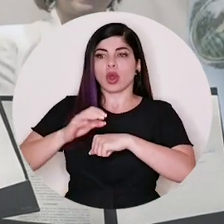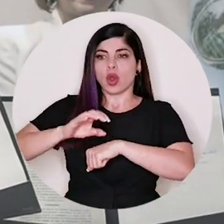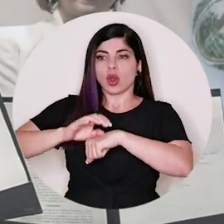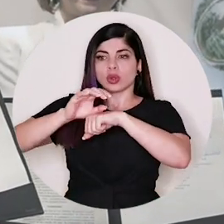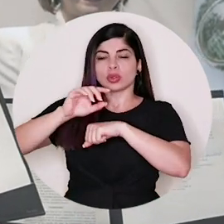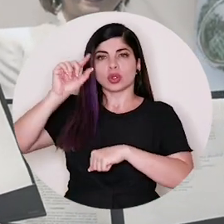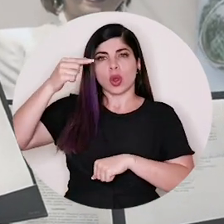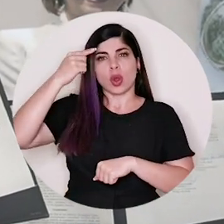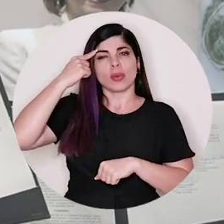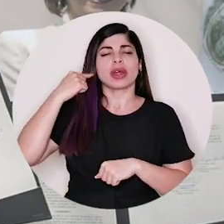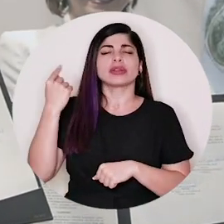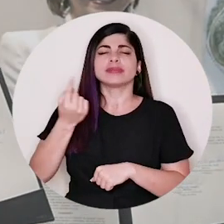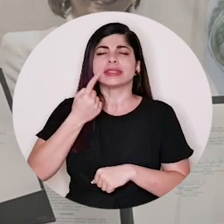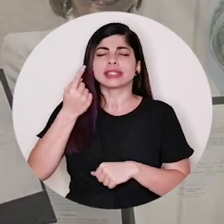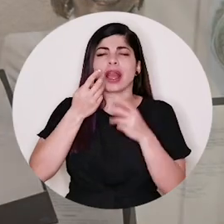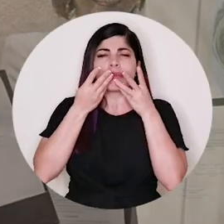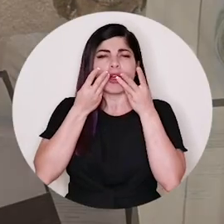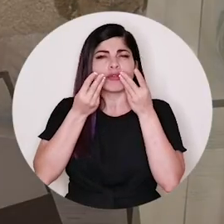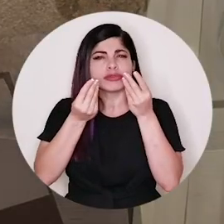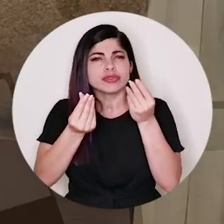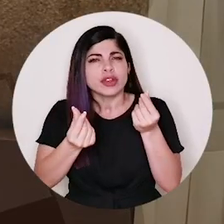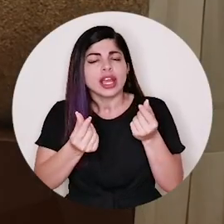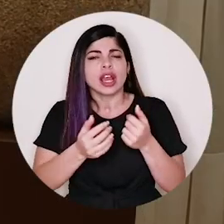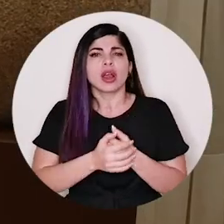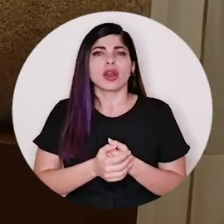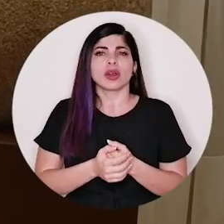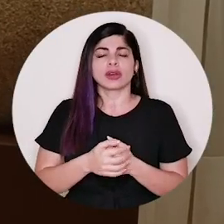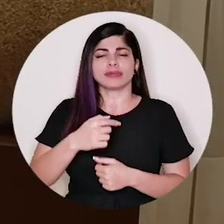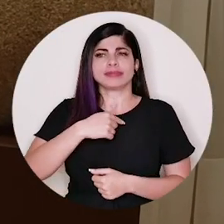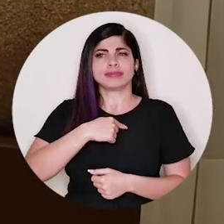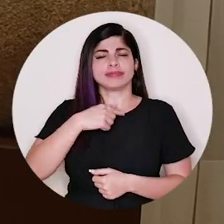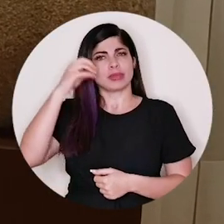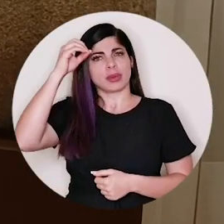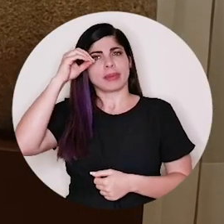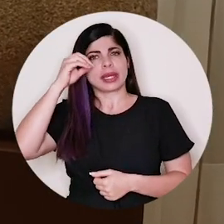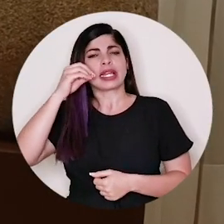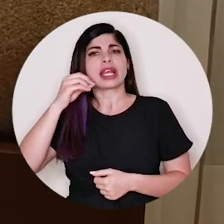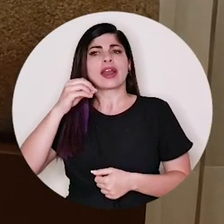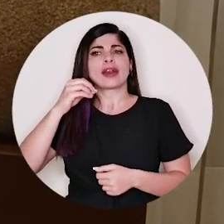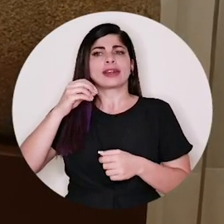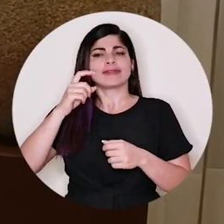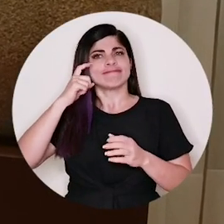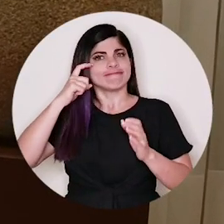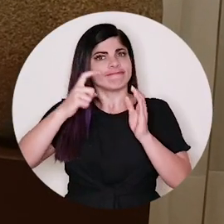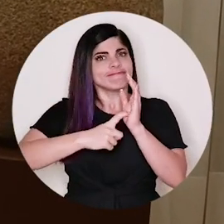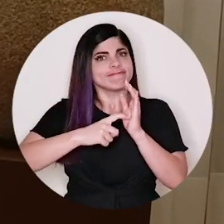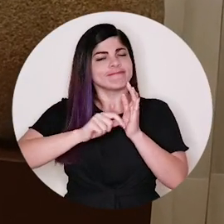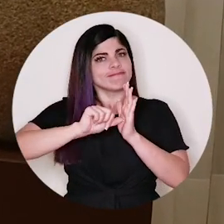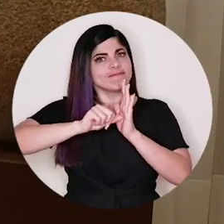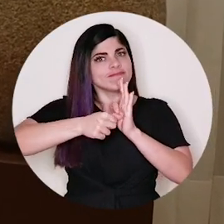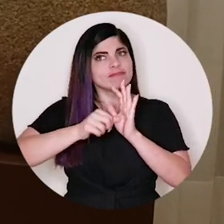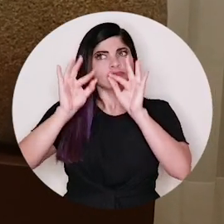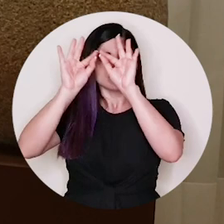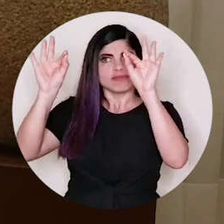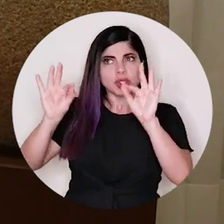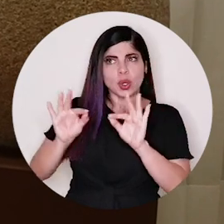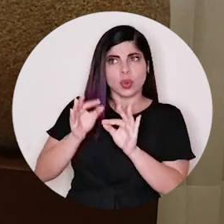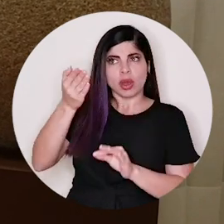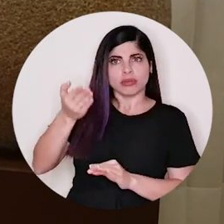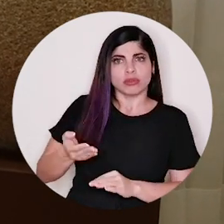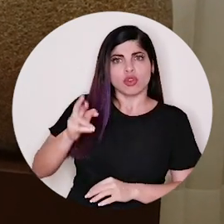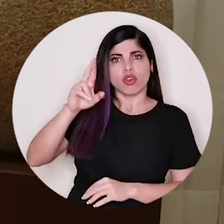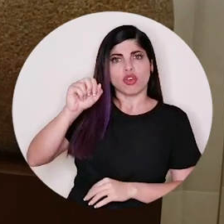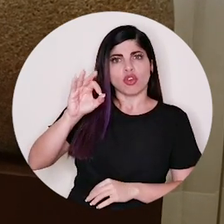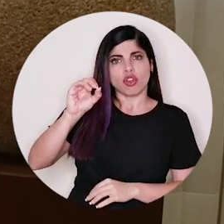Gobierno muy, muy enriquecedor y me parece que resaltar la figura de Don Rodolfo